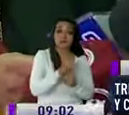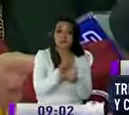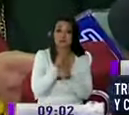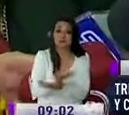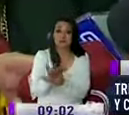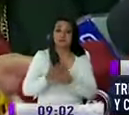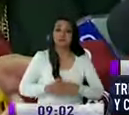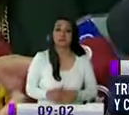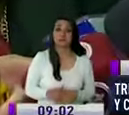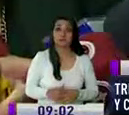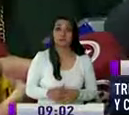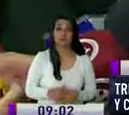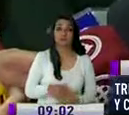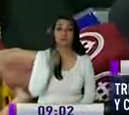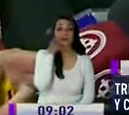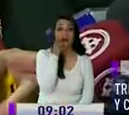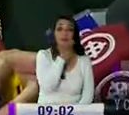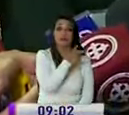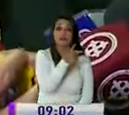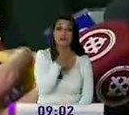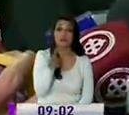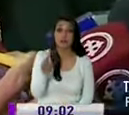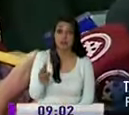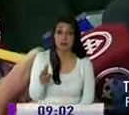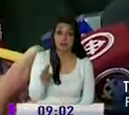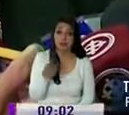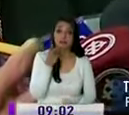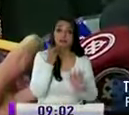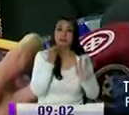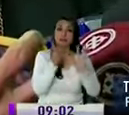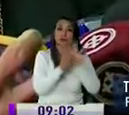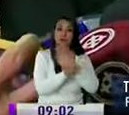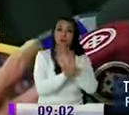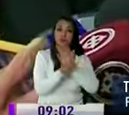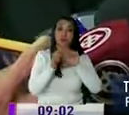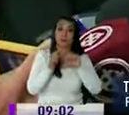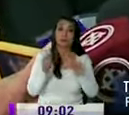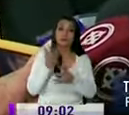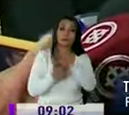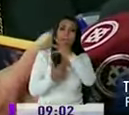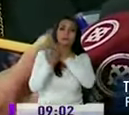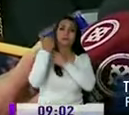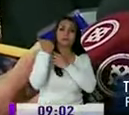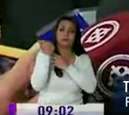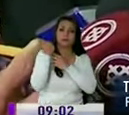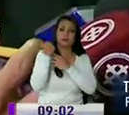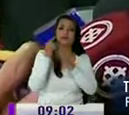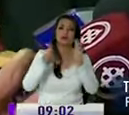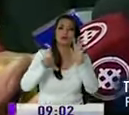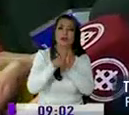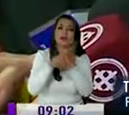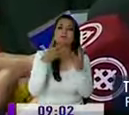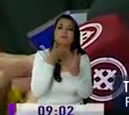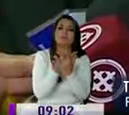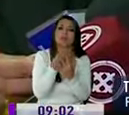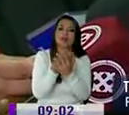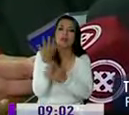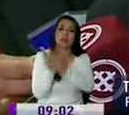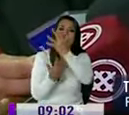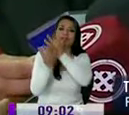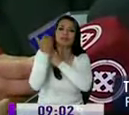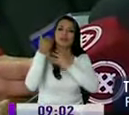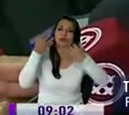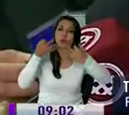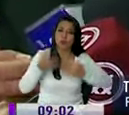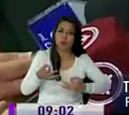cuando fiscalía acusó acusó de acuerdo a la normativa vigente al momento de que se cometió